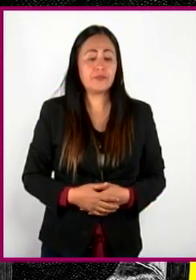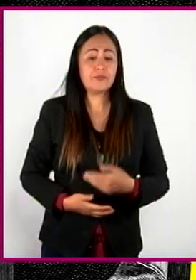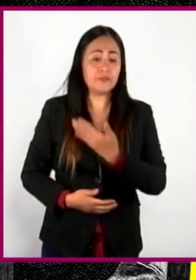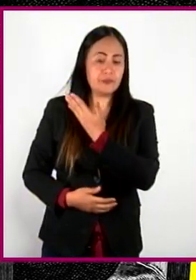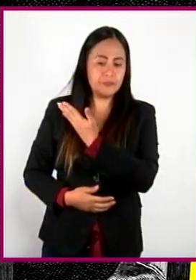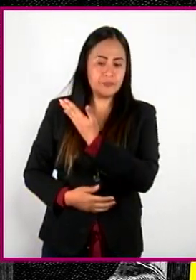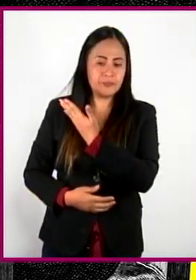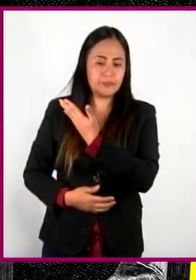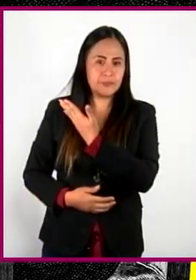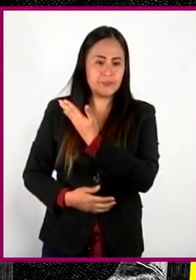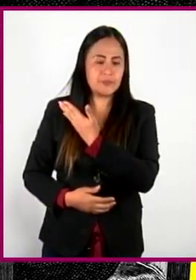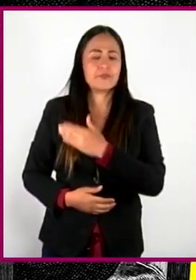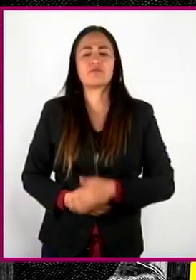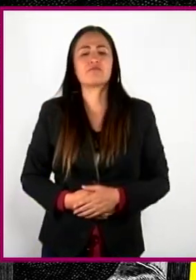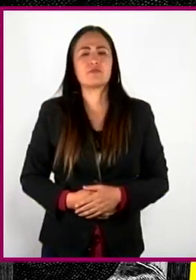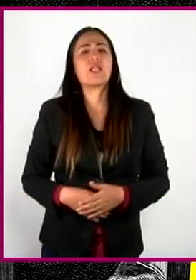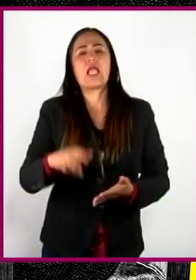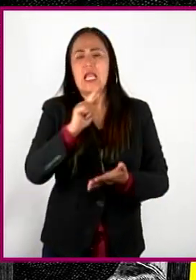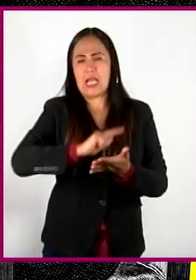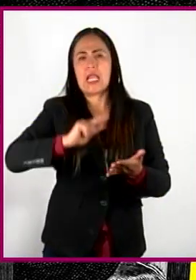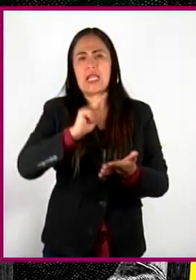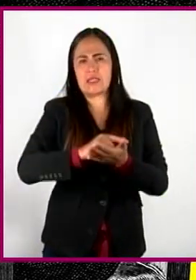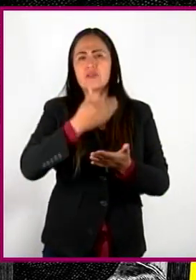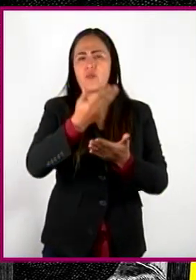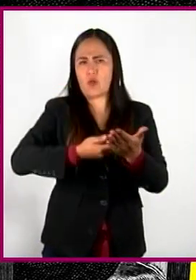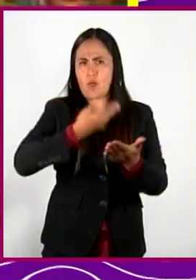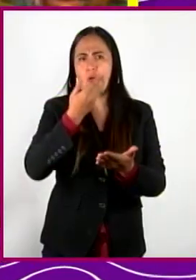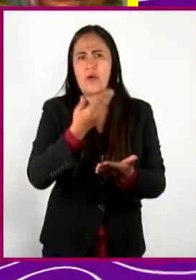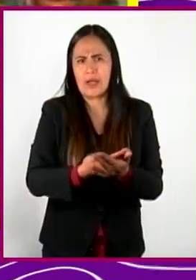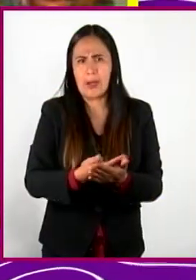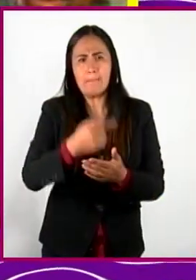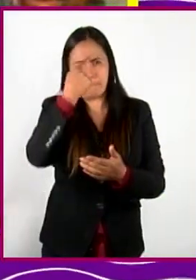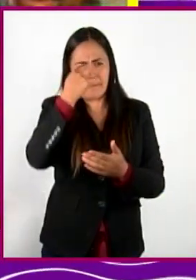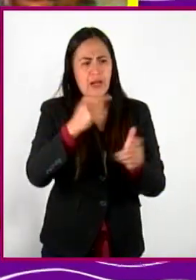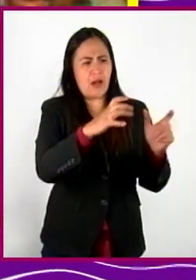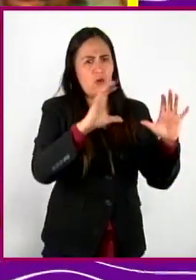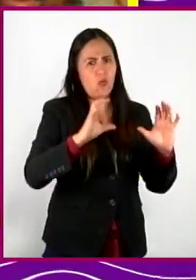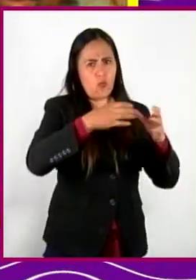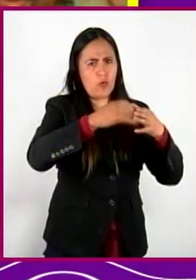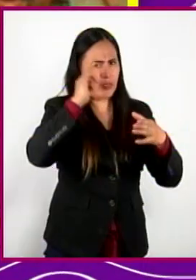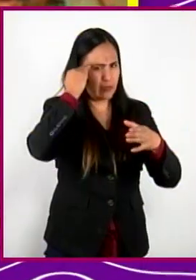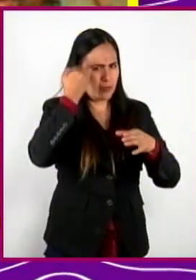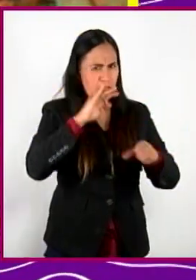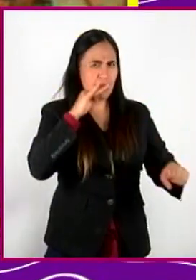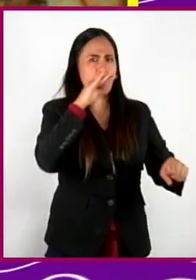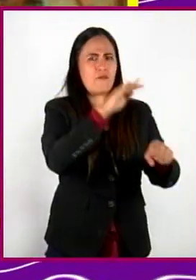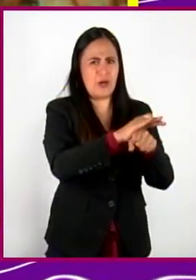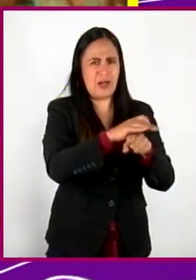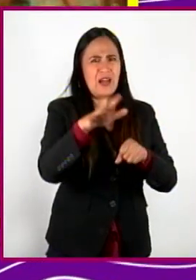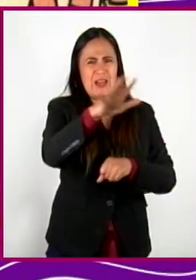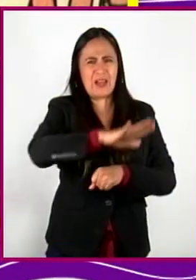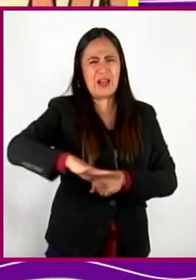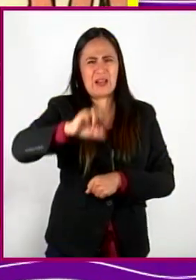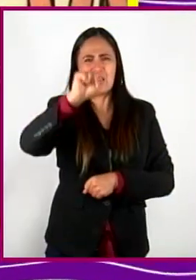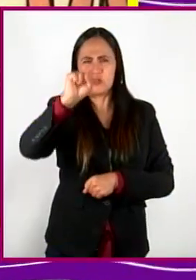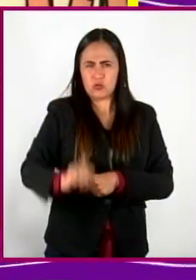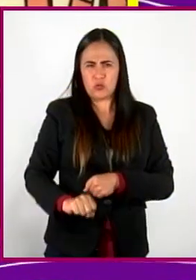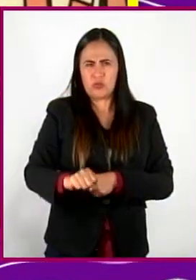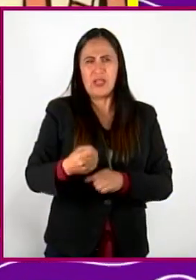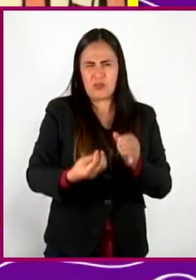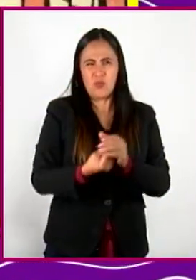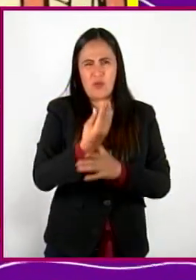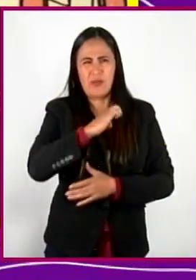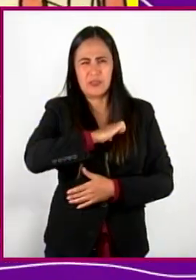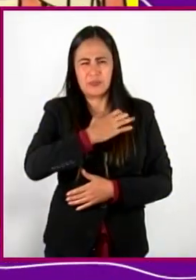Palomino también propuso leyes más favorables para las comunidades indígenas del sur de la Nueva España. Por